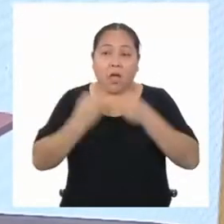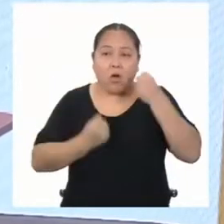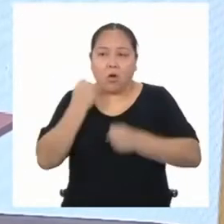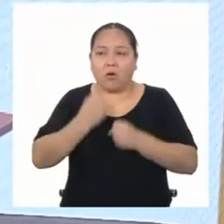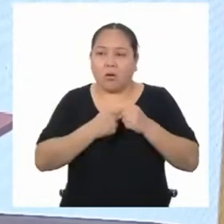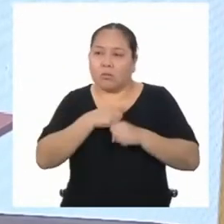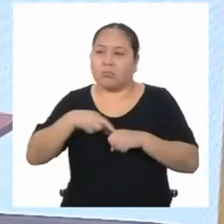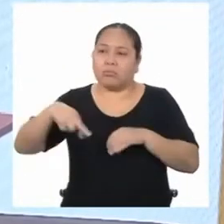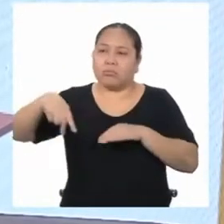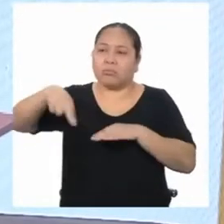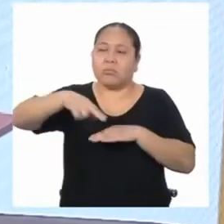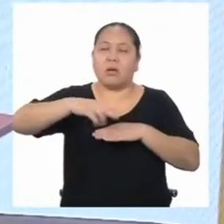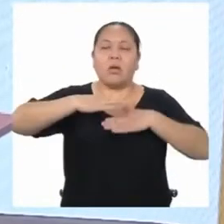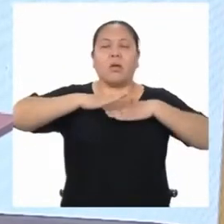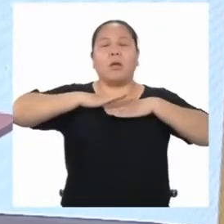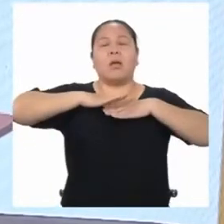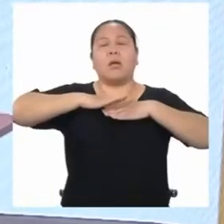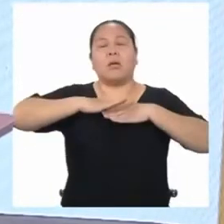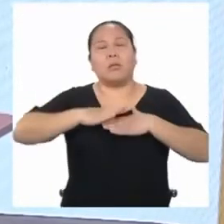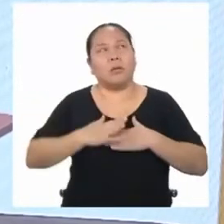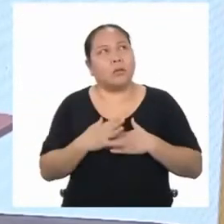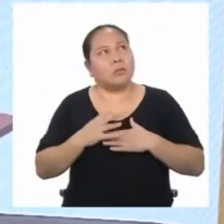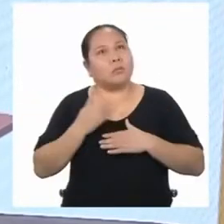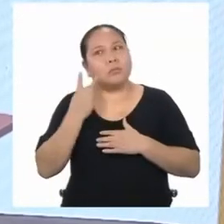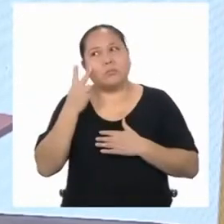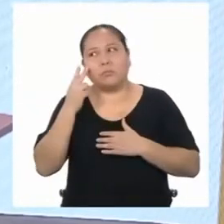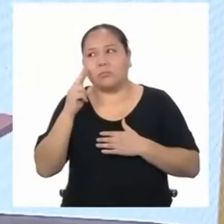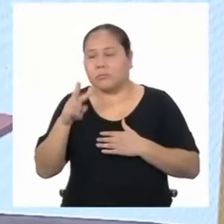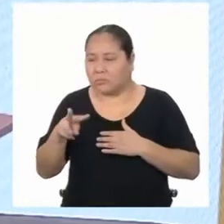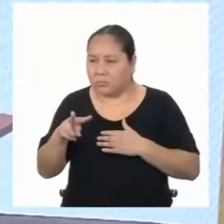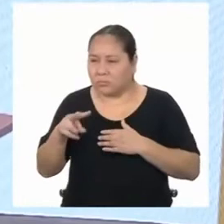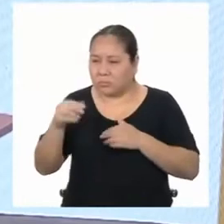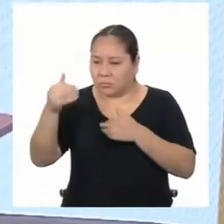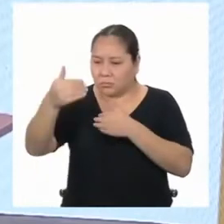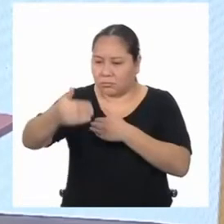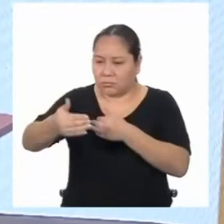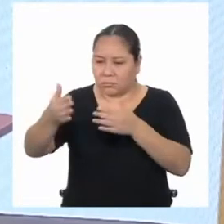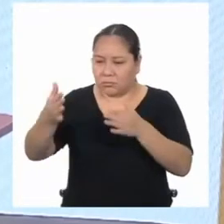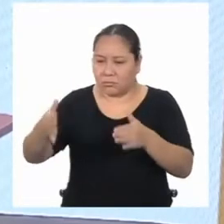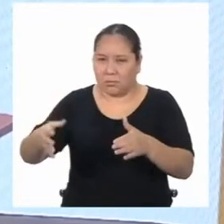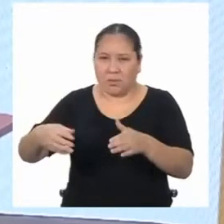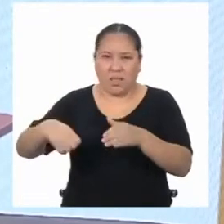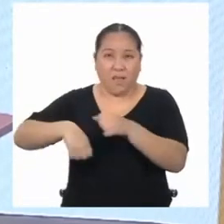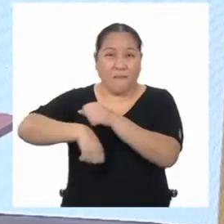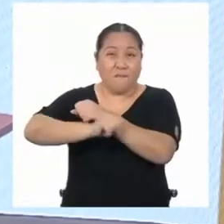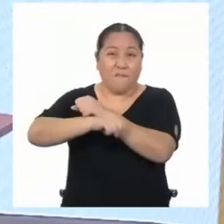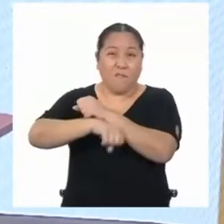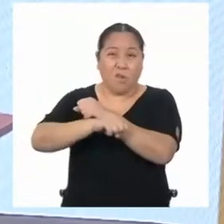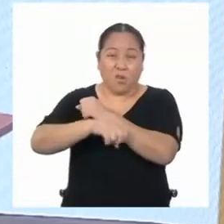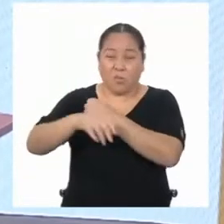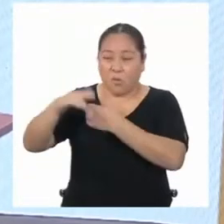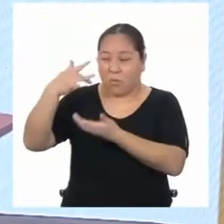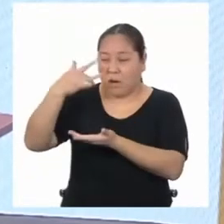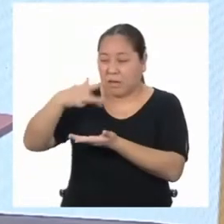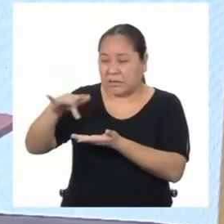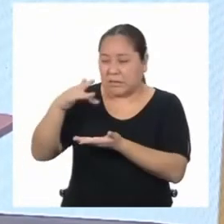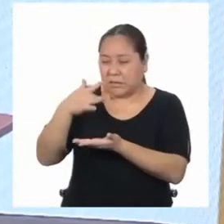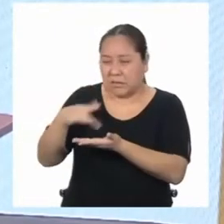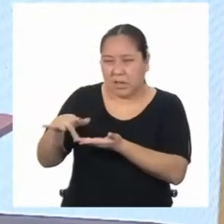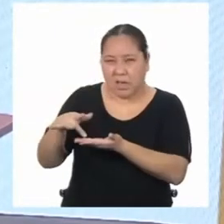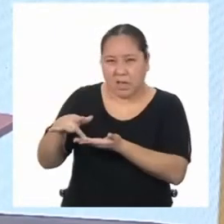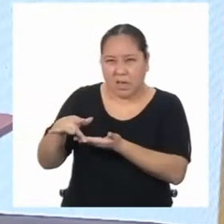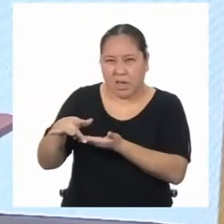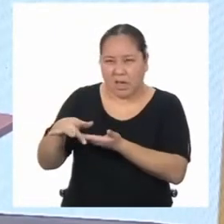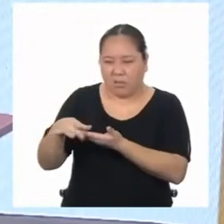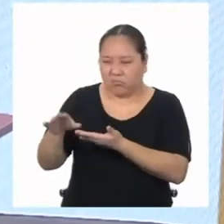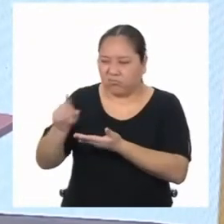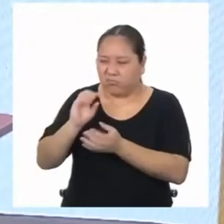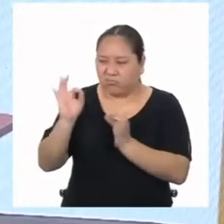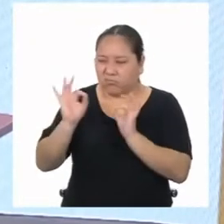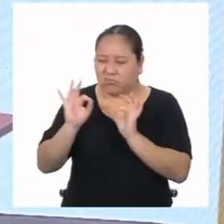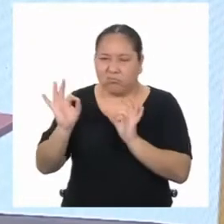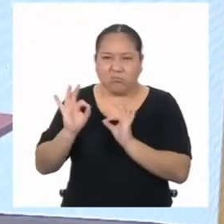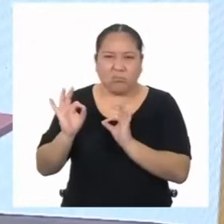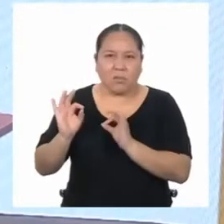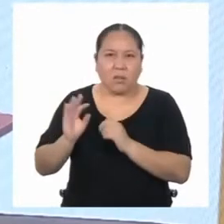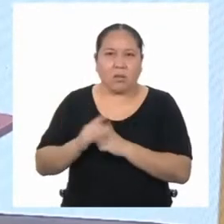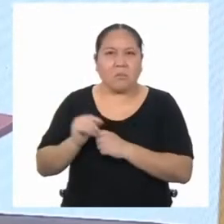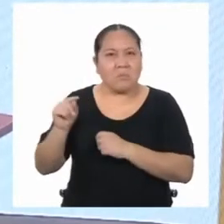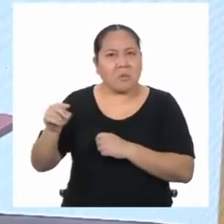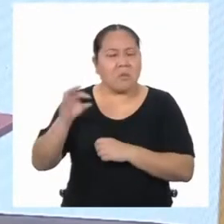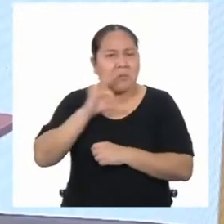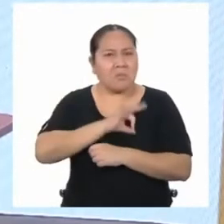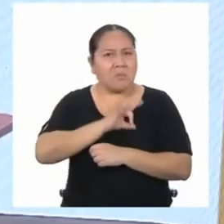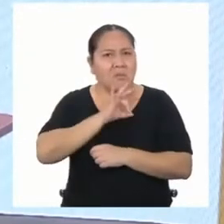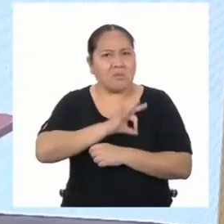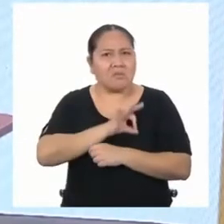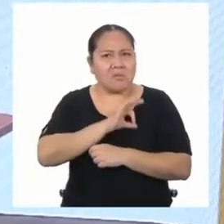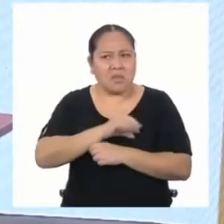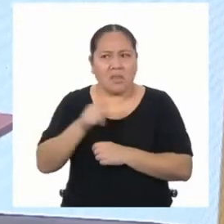Paré por un poco de aire y le presté atención a la cancha de fútbol municipal. Toda vacía y descuidada. Cuando podría estar siendo aprovechada como un espacio de